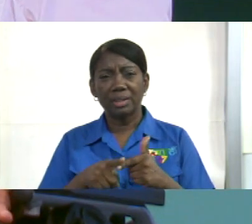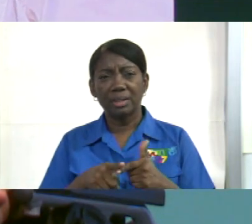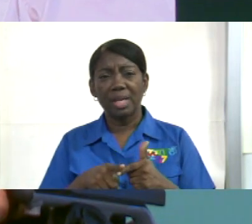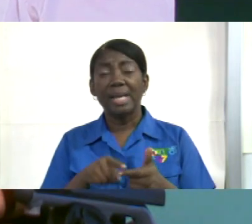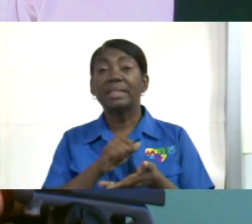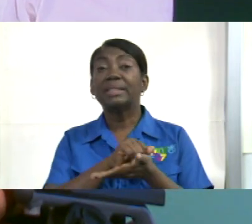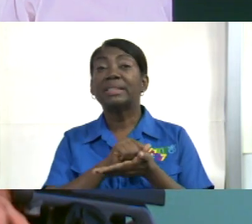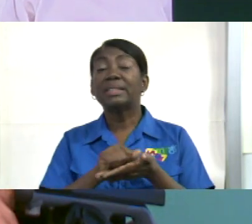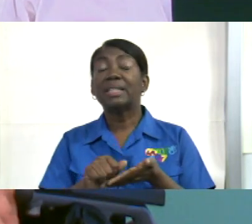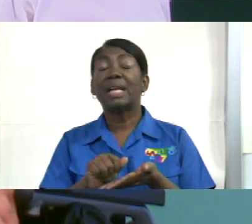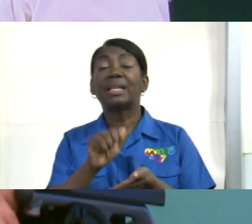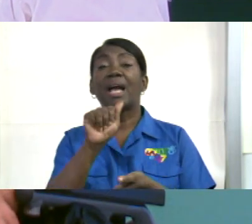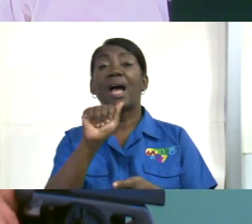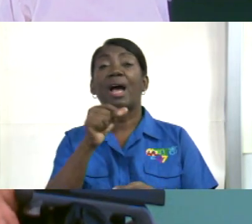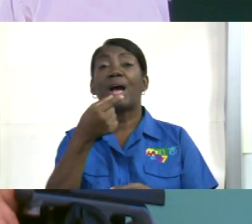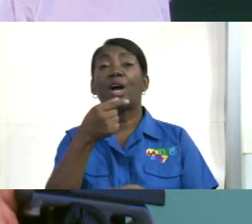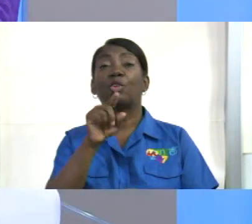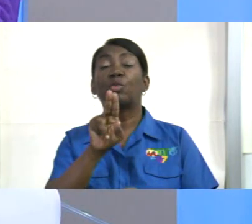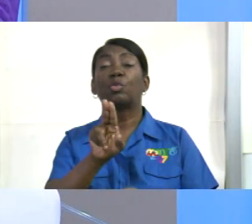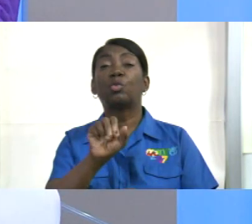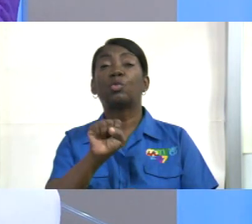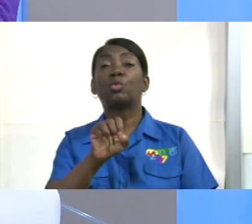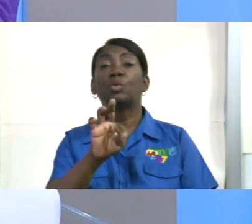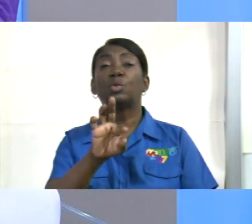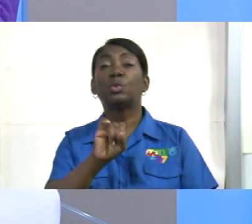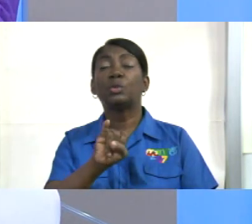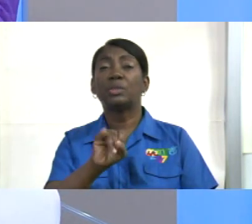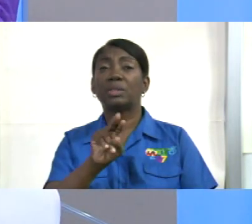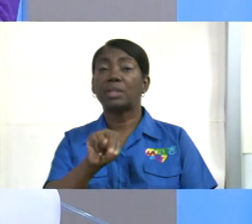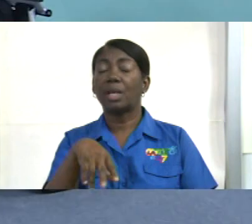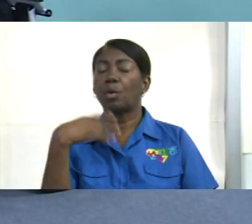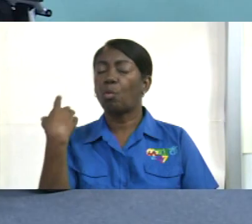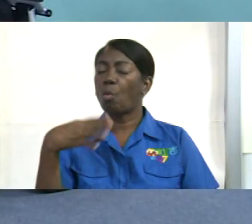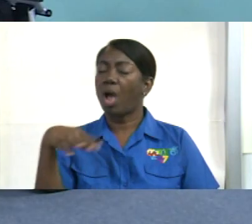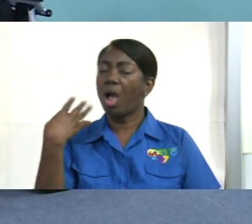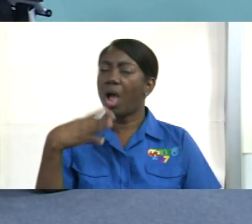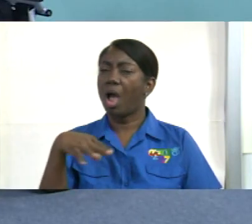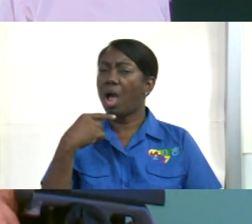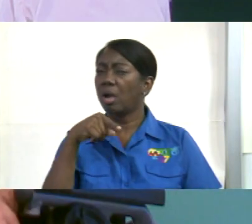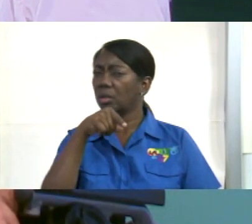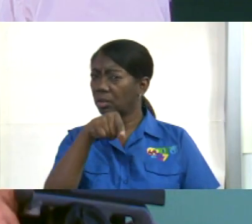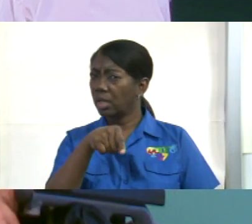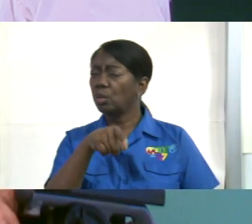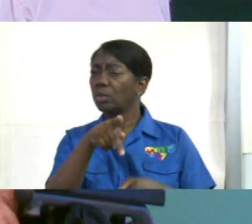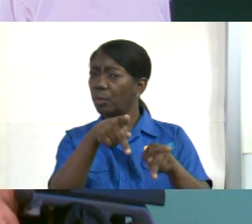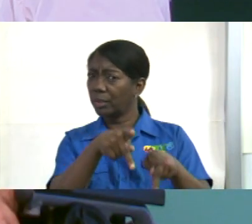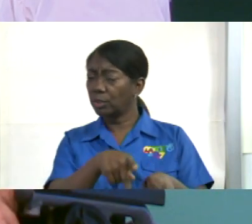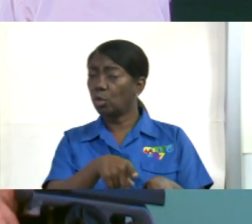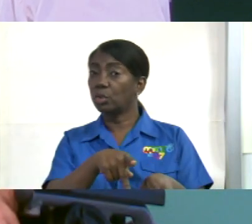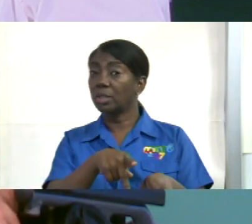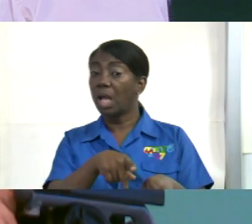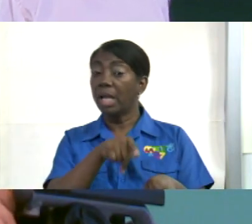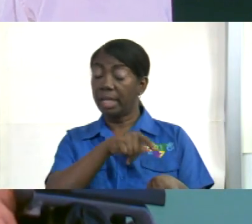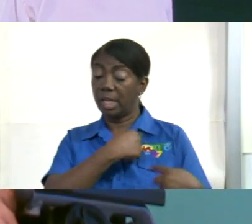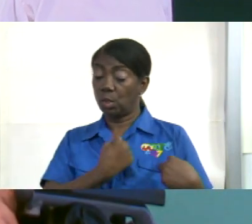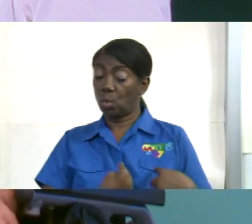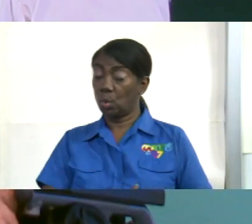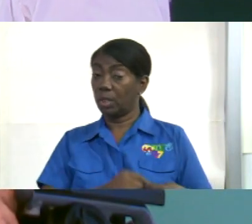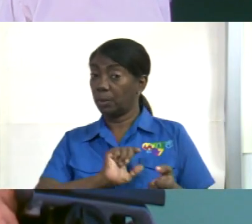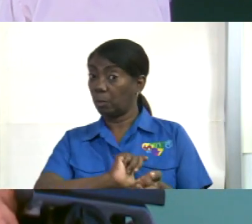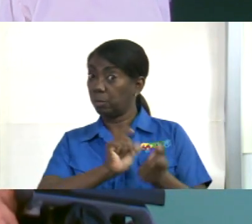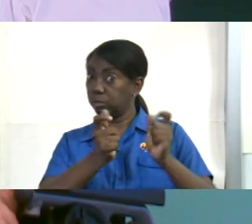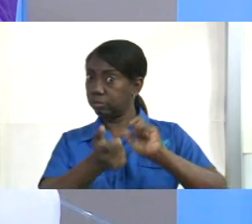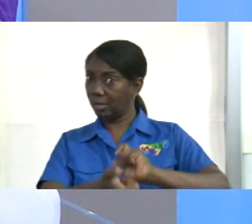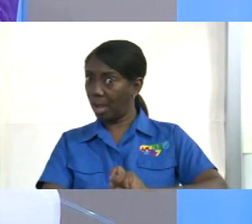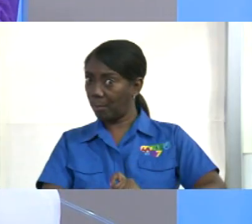San Agustín. Exacto. San Agustín era tremendo. Muy tremendo. Y se convirtió. En un hombre.